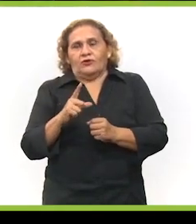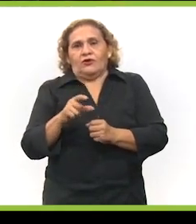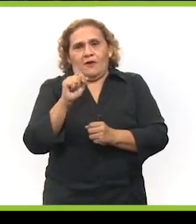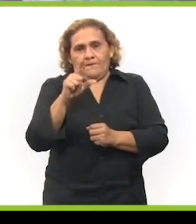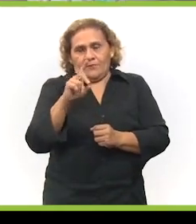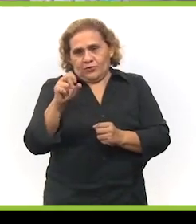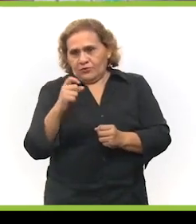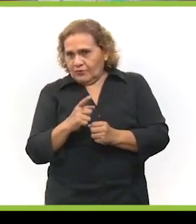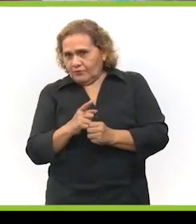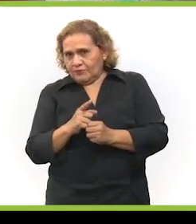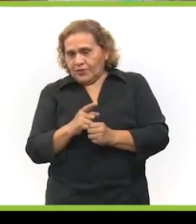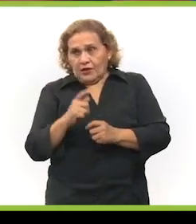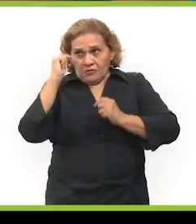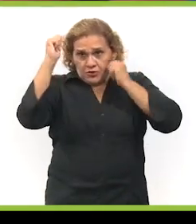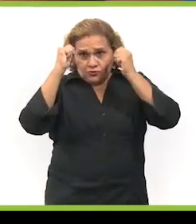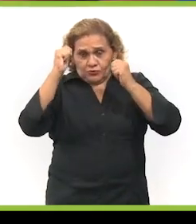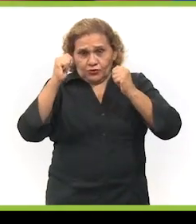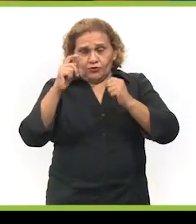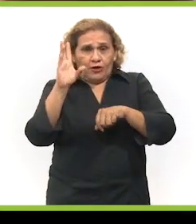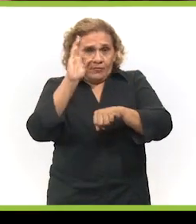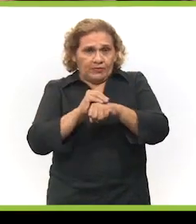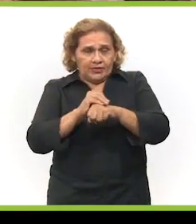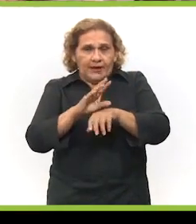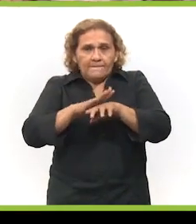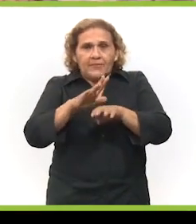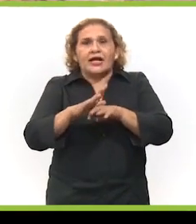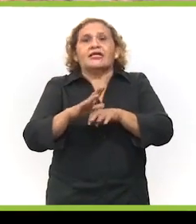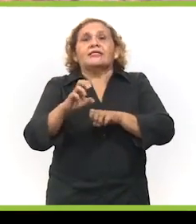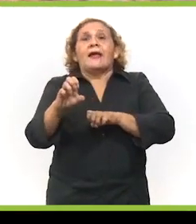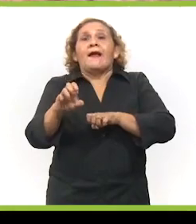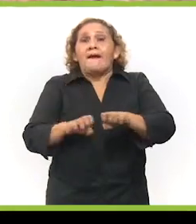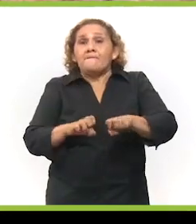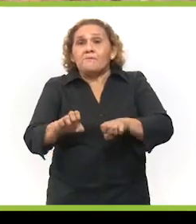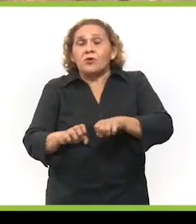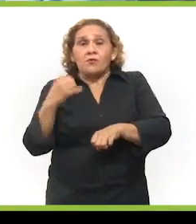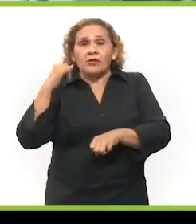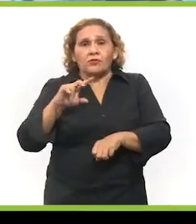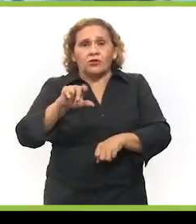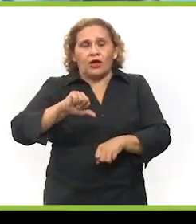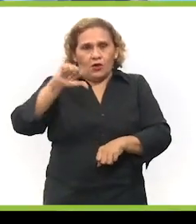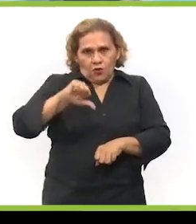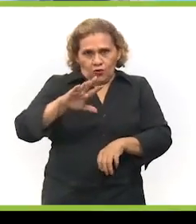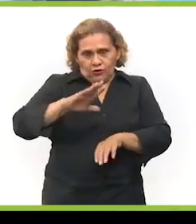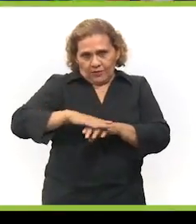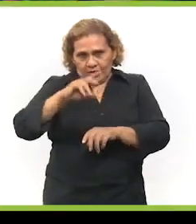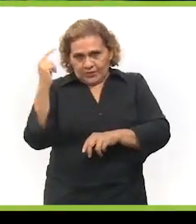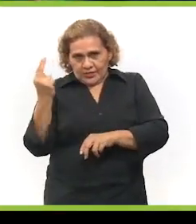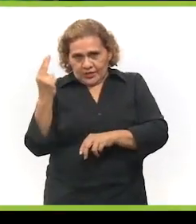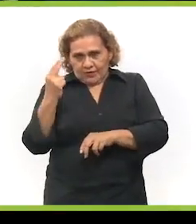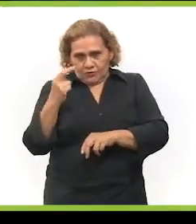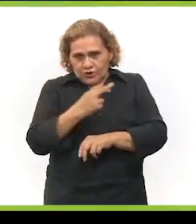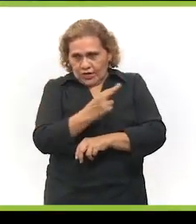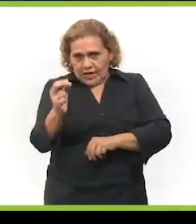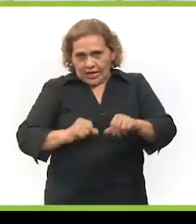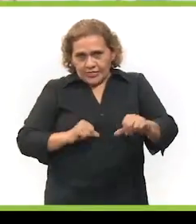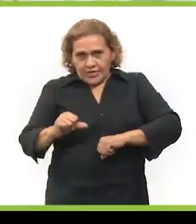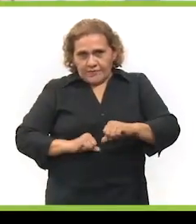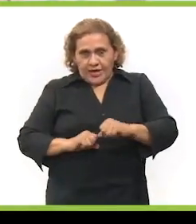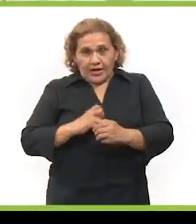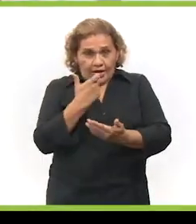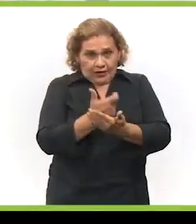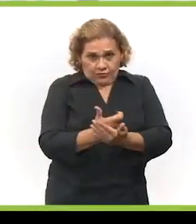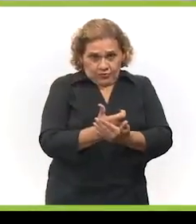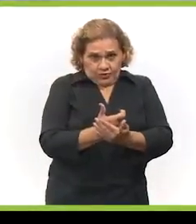pero por supuesto también atraer más turismo, y por supuesto el turismo lo que genera es más empleos para los yucatecos, que hoy lo que más necesitamos es